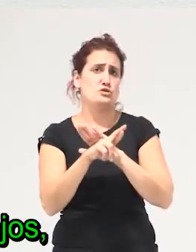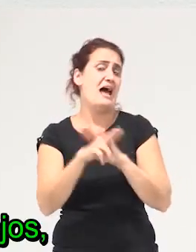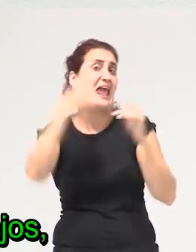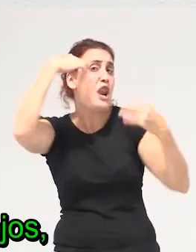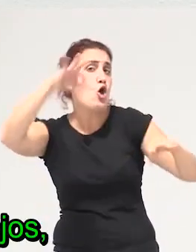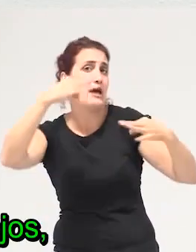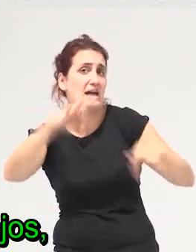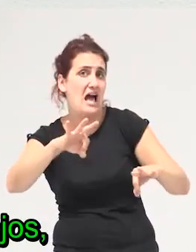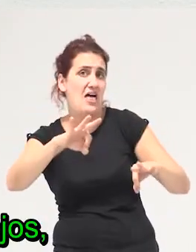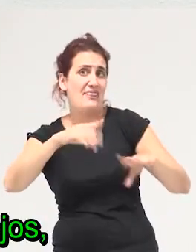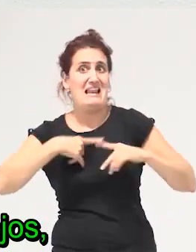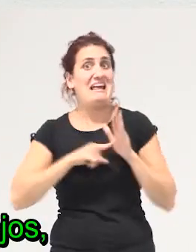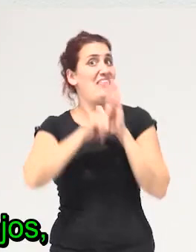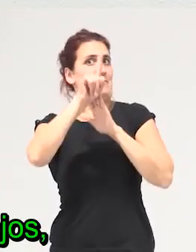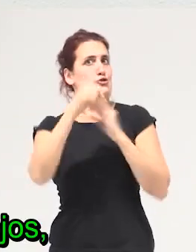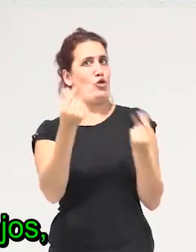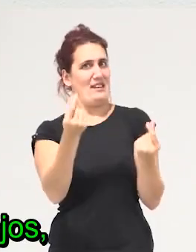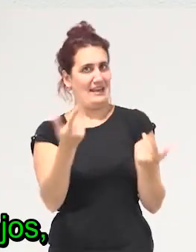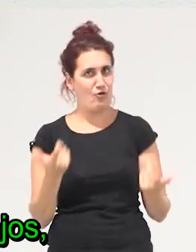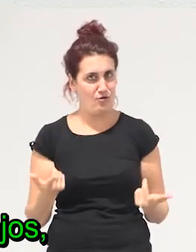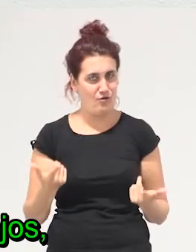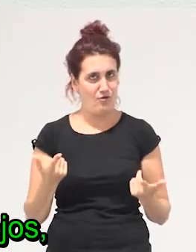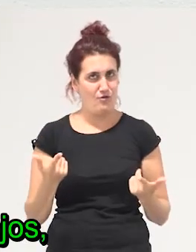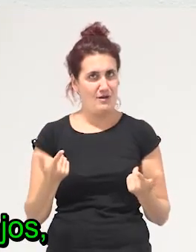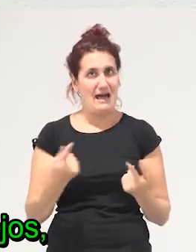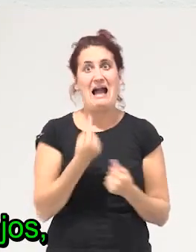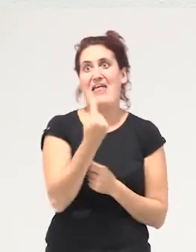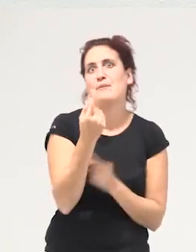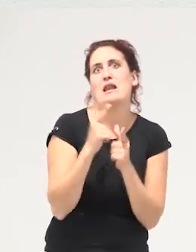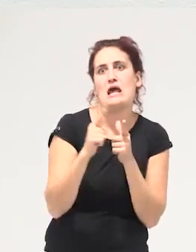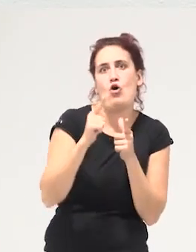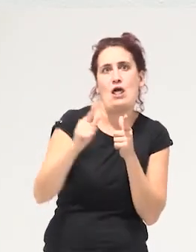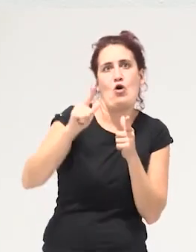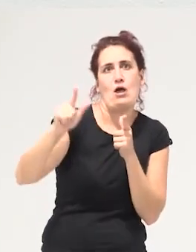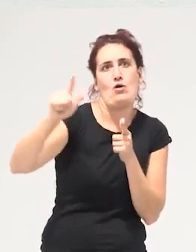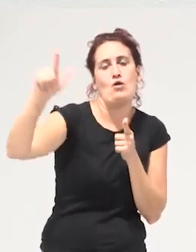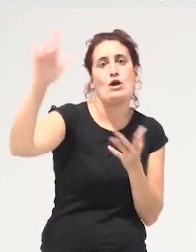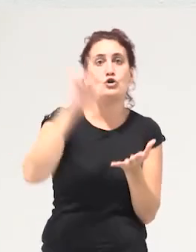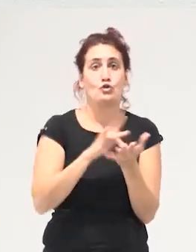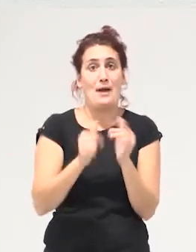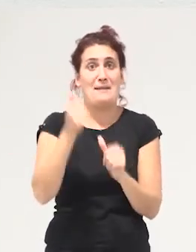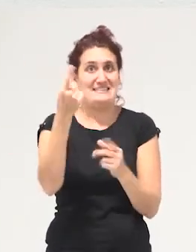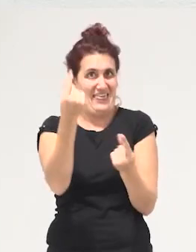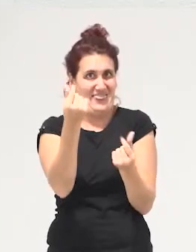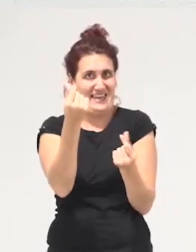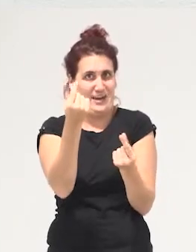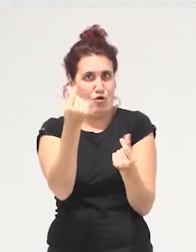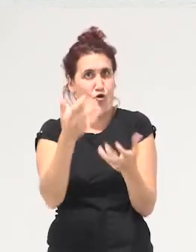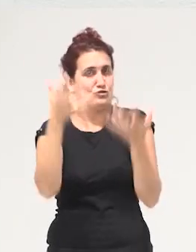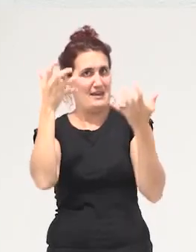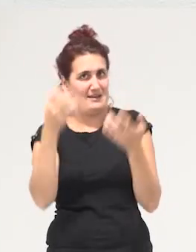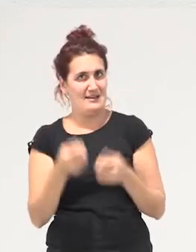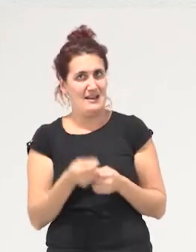a la lógica del crecimiento de cada vez tenemos que ir más lejos en un sentido capitalista de lejos del